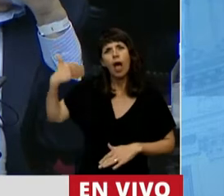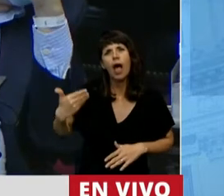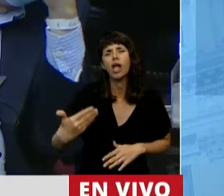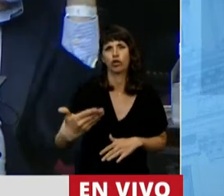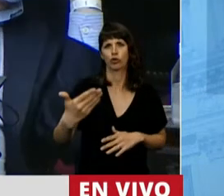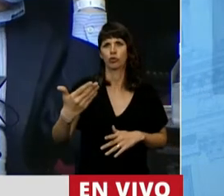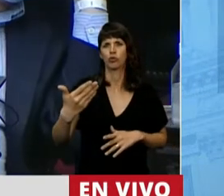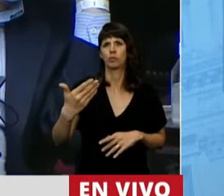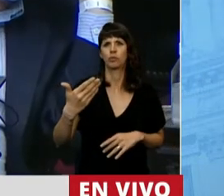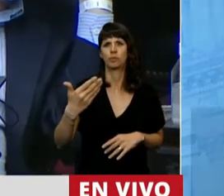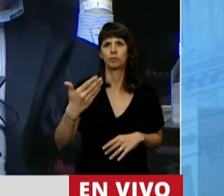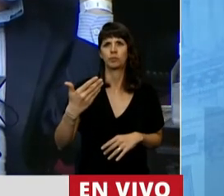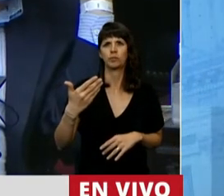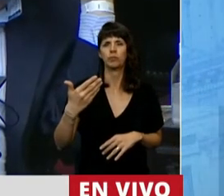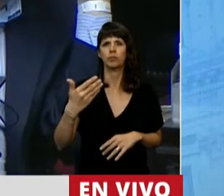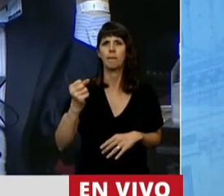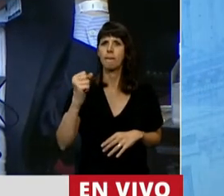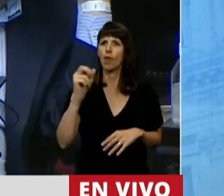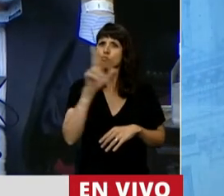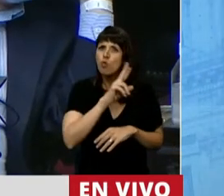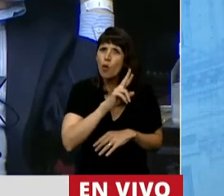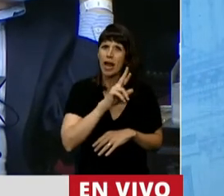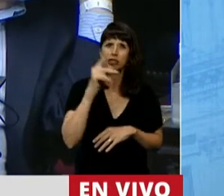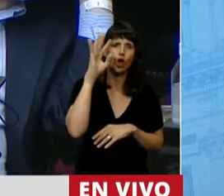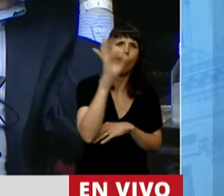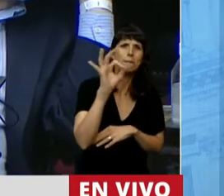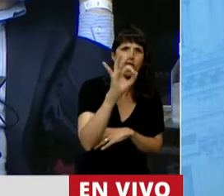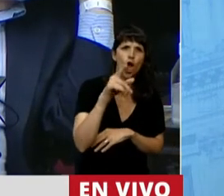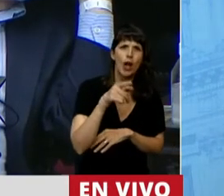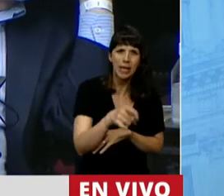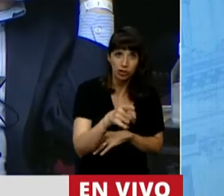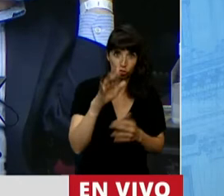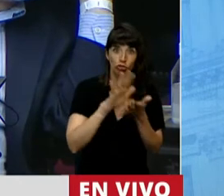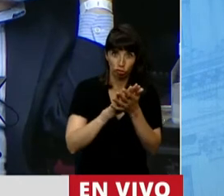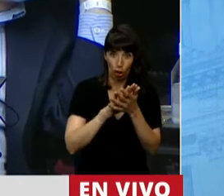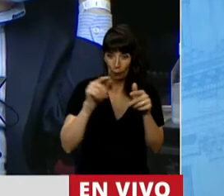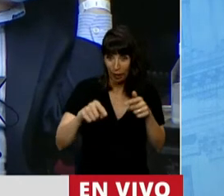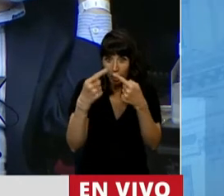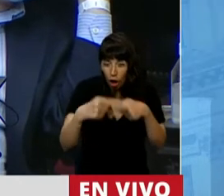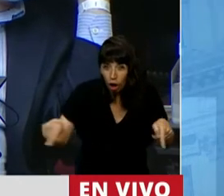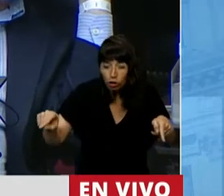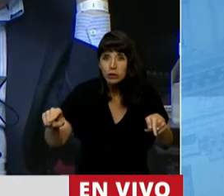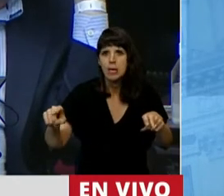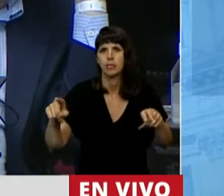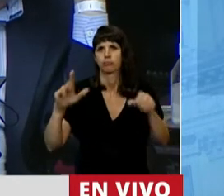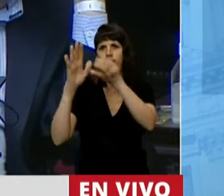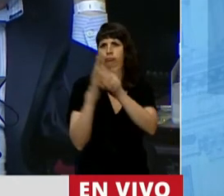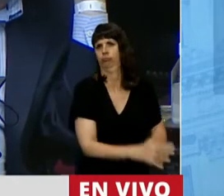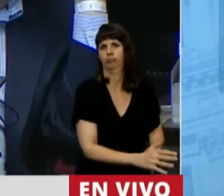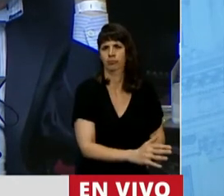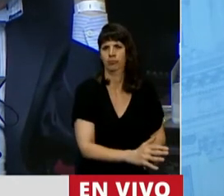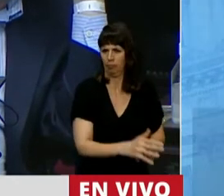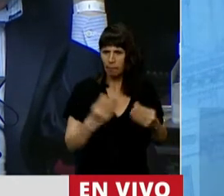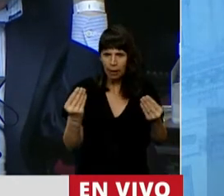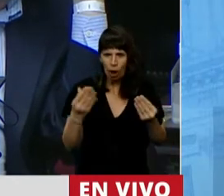la que ha sido tenida en cuenta en la discusión de estos temas, aún cuando se trata de